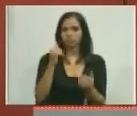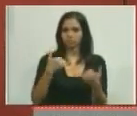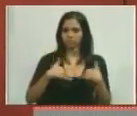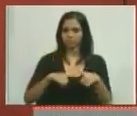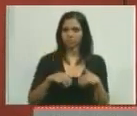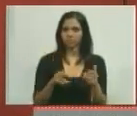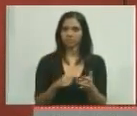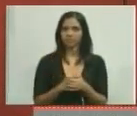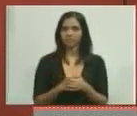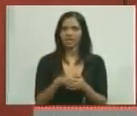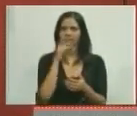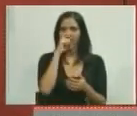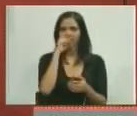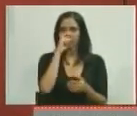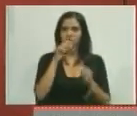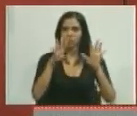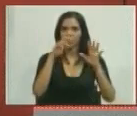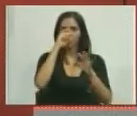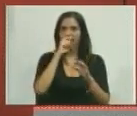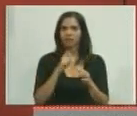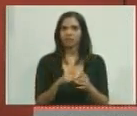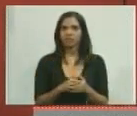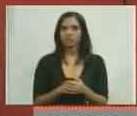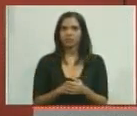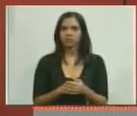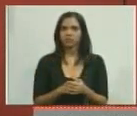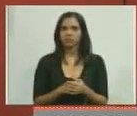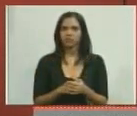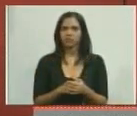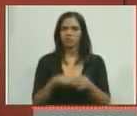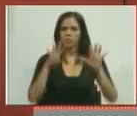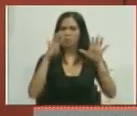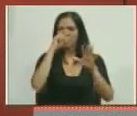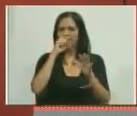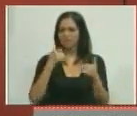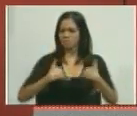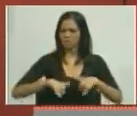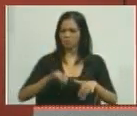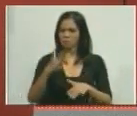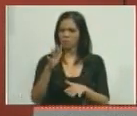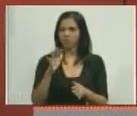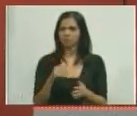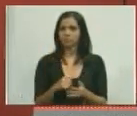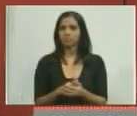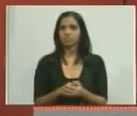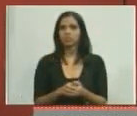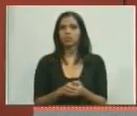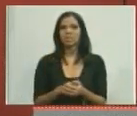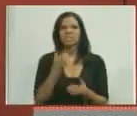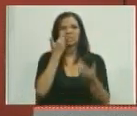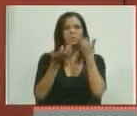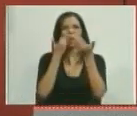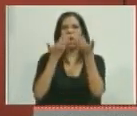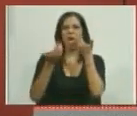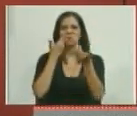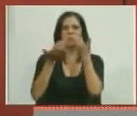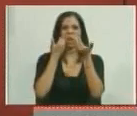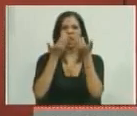¿Tenía Tito qué edad? ¿Nueve años? No, yo sí, como nueve años. Unos insultos bárbaros.